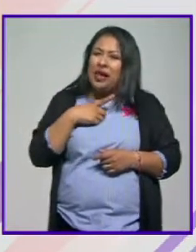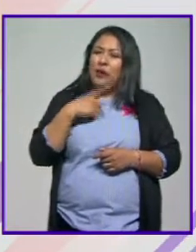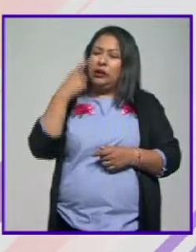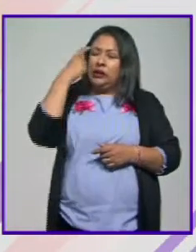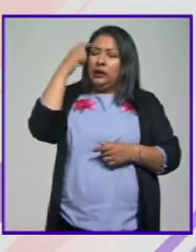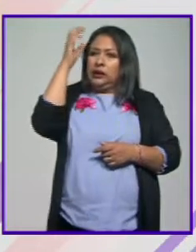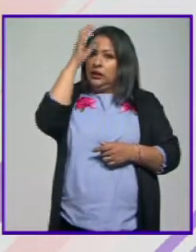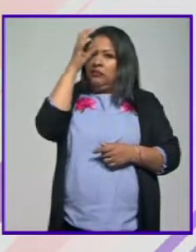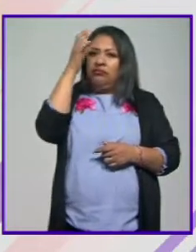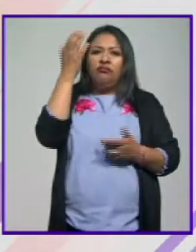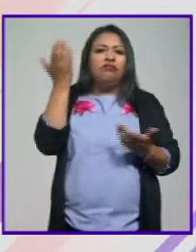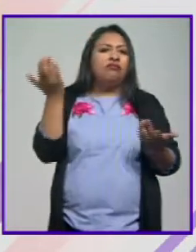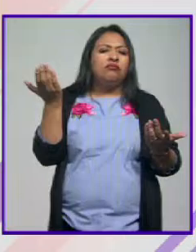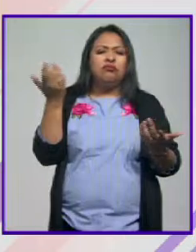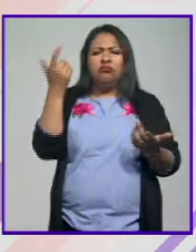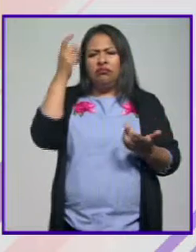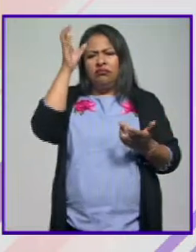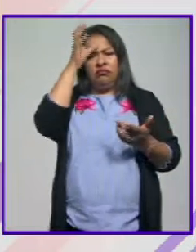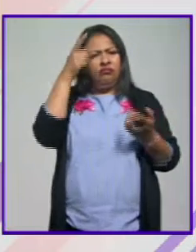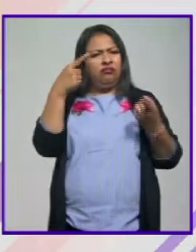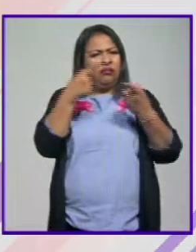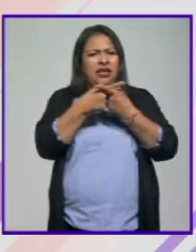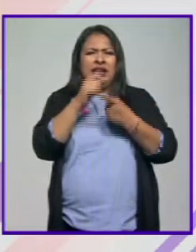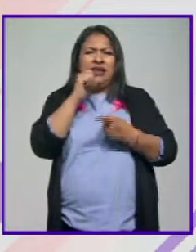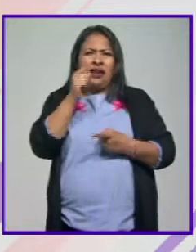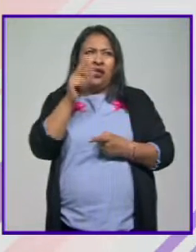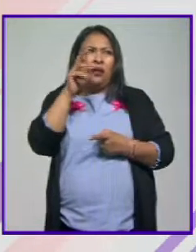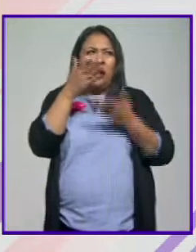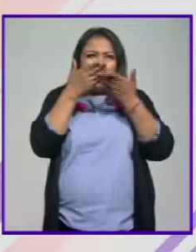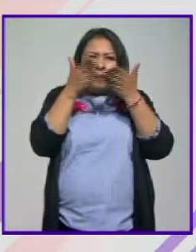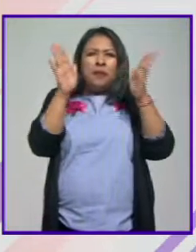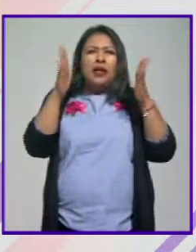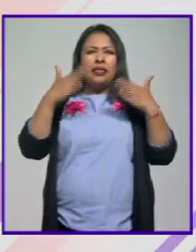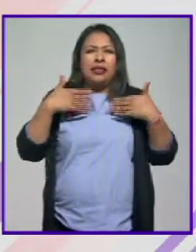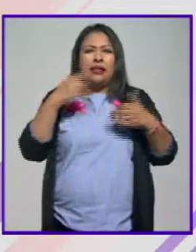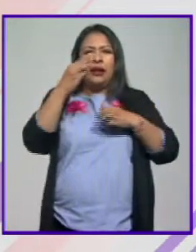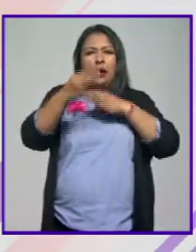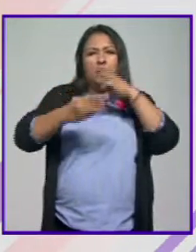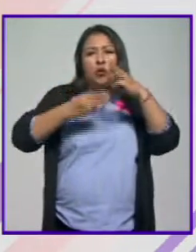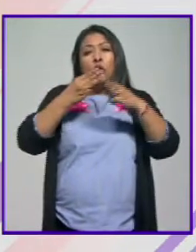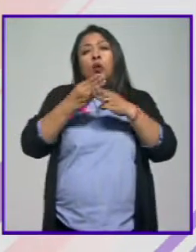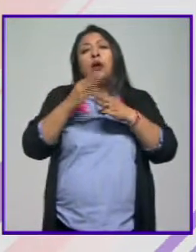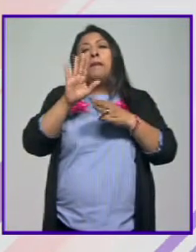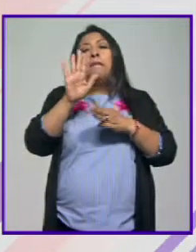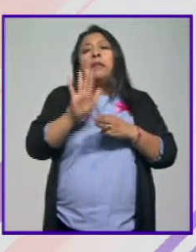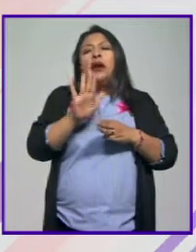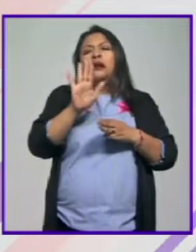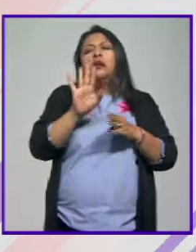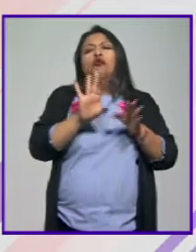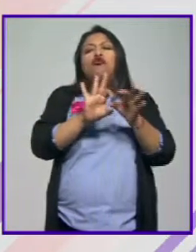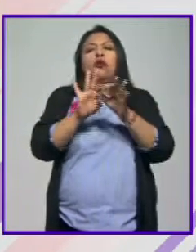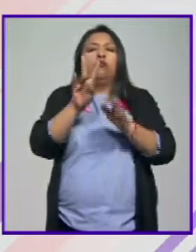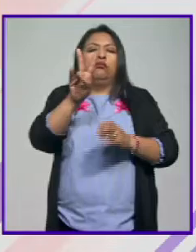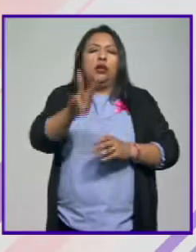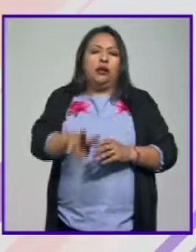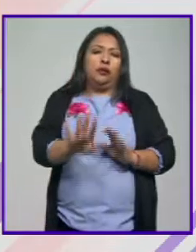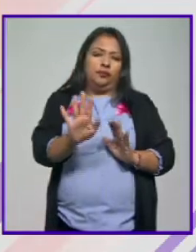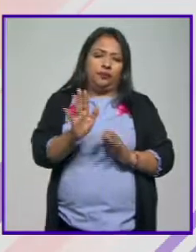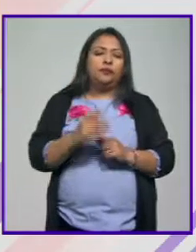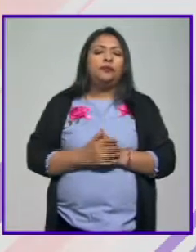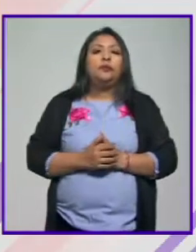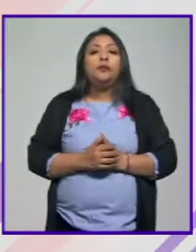conciencia, no va contra su conciencia. Es más amplia en el mundo de la interpretación que lo que aparece con un mente. Entonces,